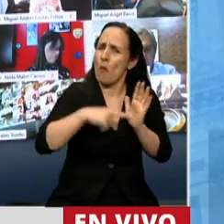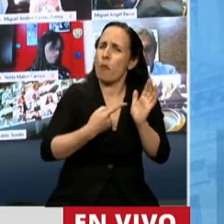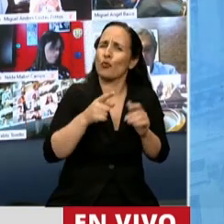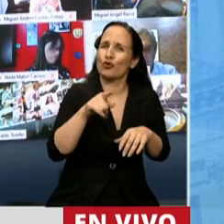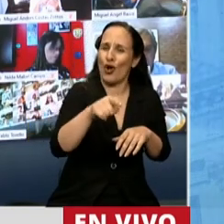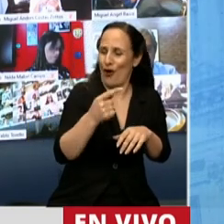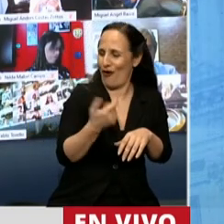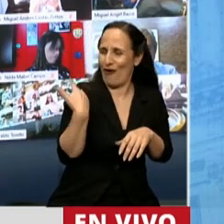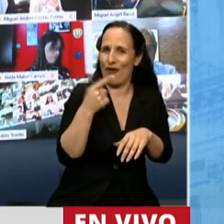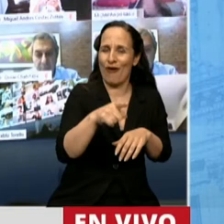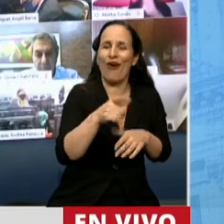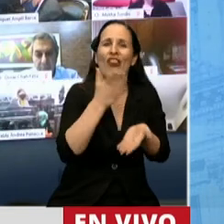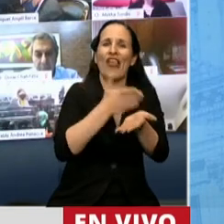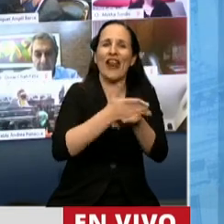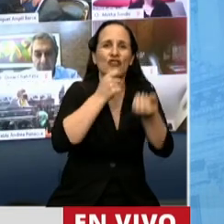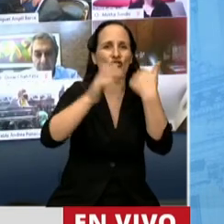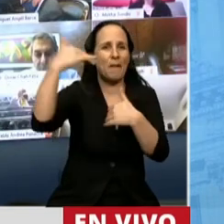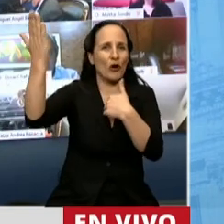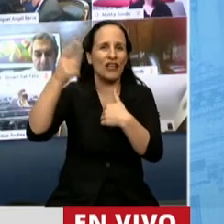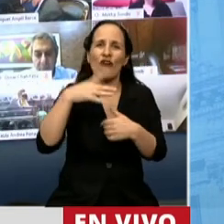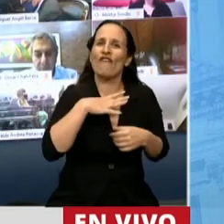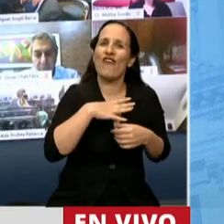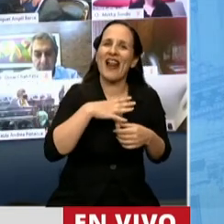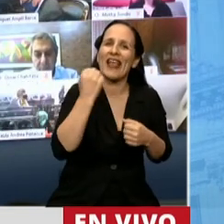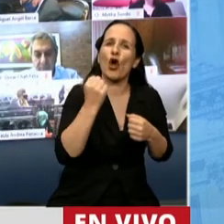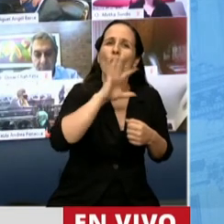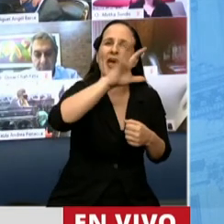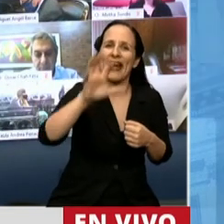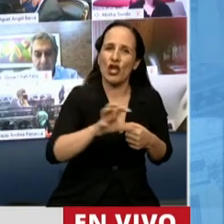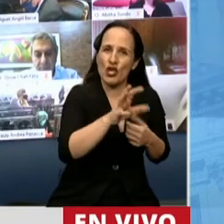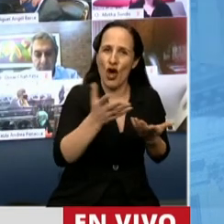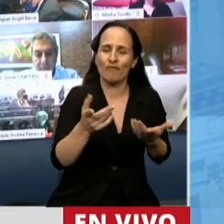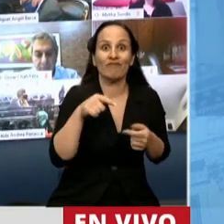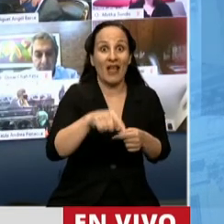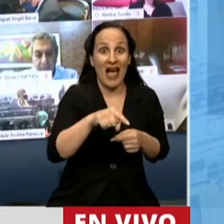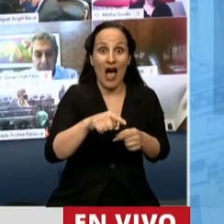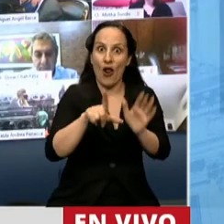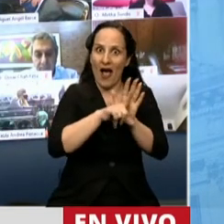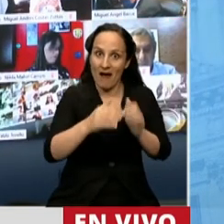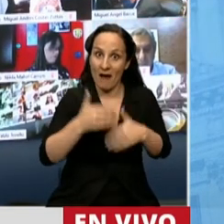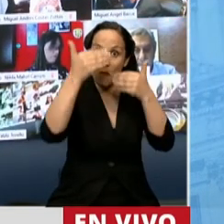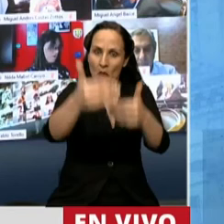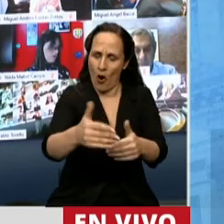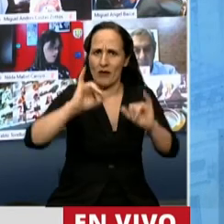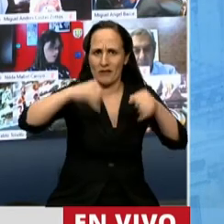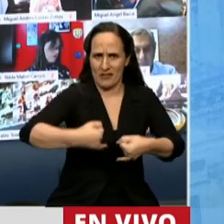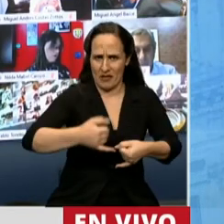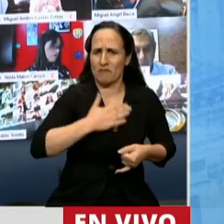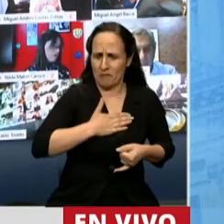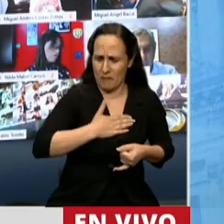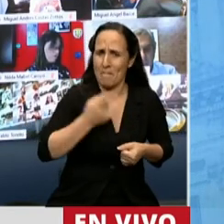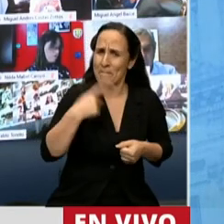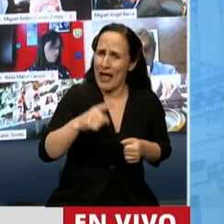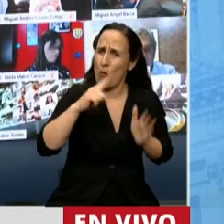reciente modificación de los derechos de exportación. Celebramos la prórroga de esta ley. Pero sí, lo que nos